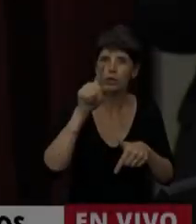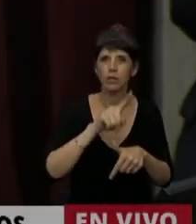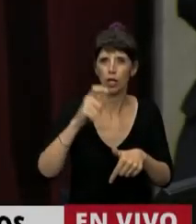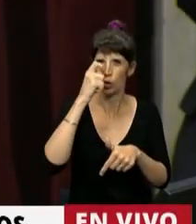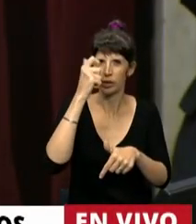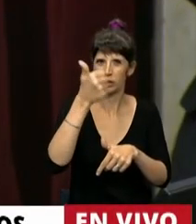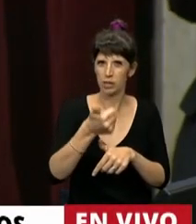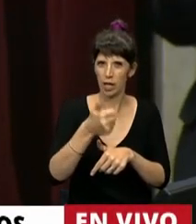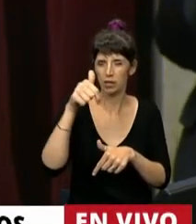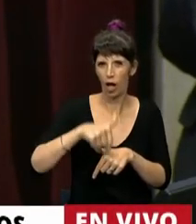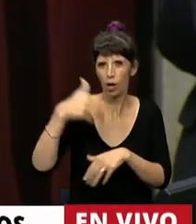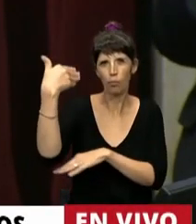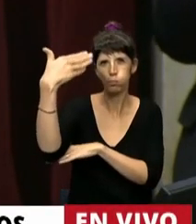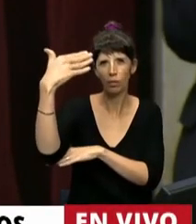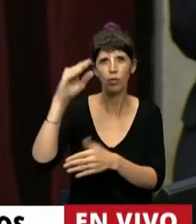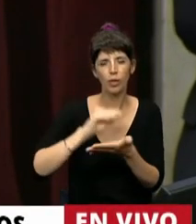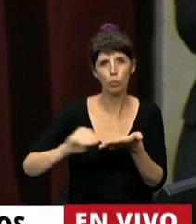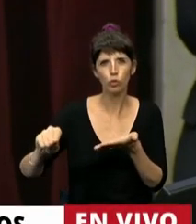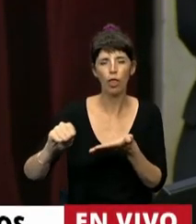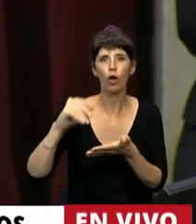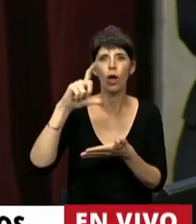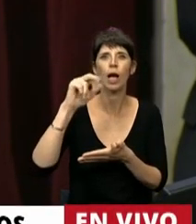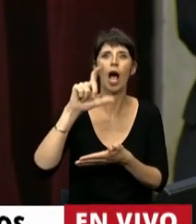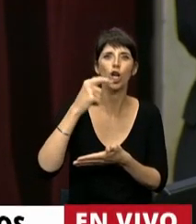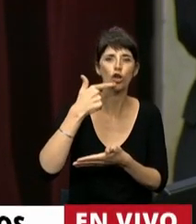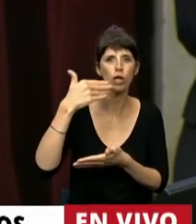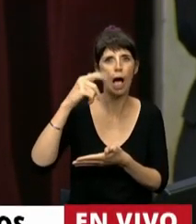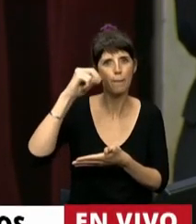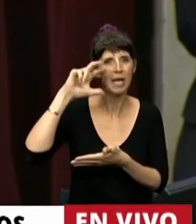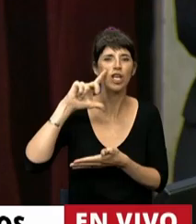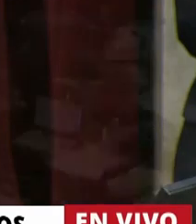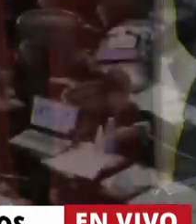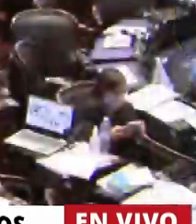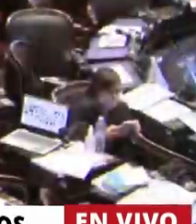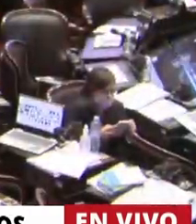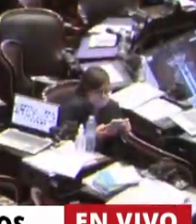En uso de la palabra, el diputado Carlos Américo Selva.